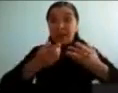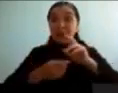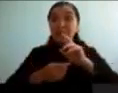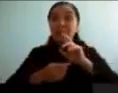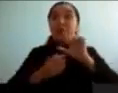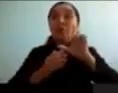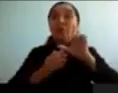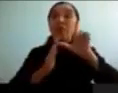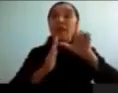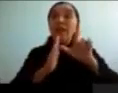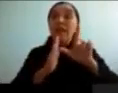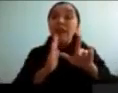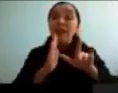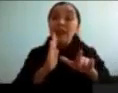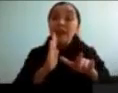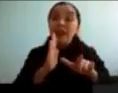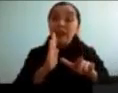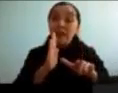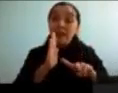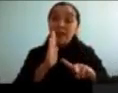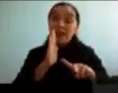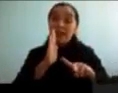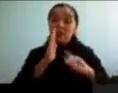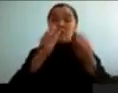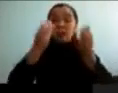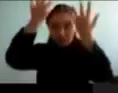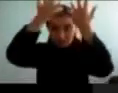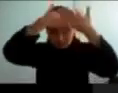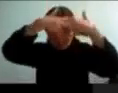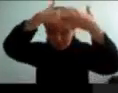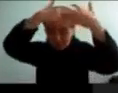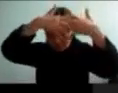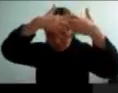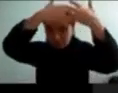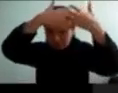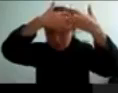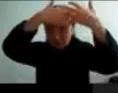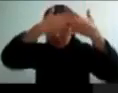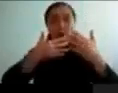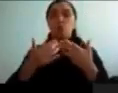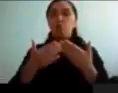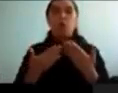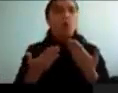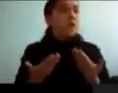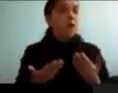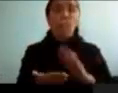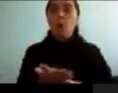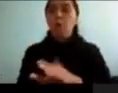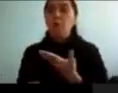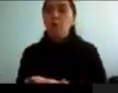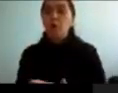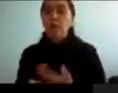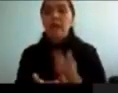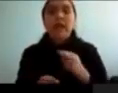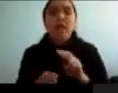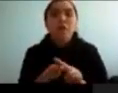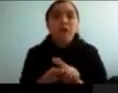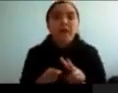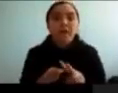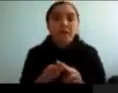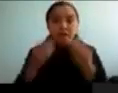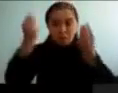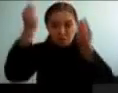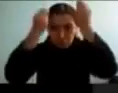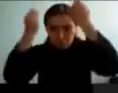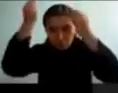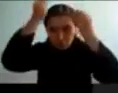Y esas regiones, tienen que ver, con el procesamiento, de cosas internas, de abrilas internas. ¿Dónde estoy? ¿Cómo estoy? ¿Qué es que voy a hacer? Y por supuesto, si yo estoy